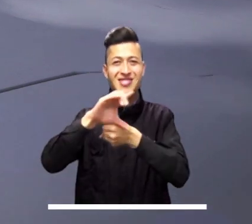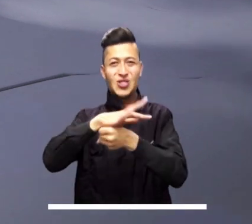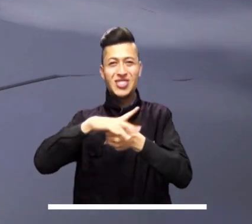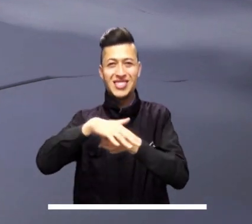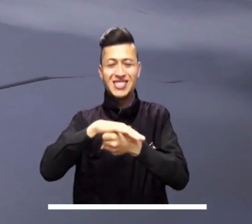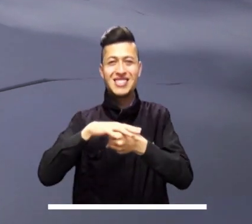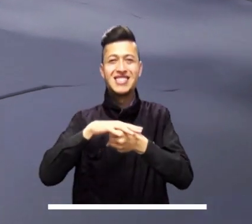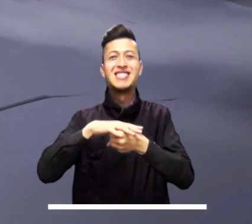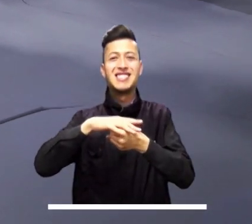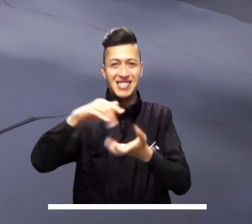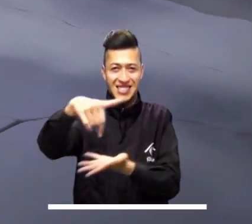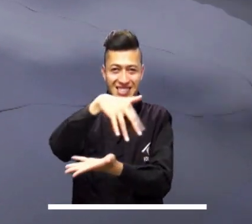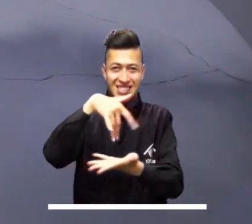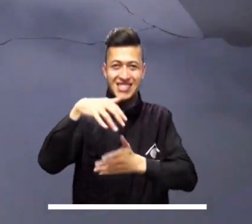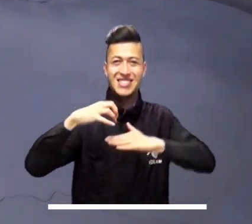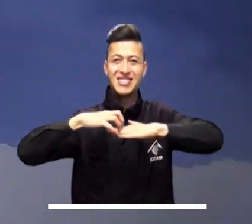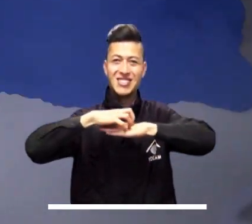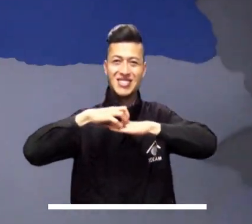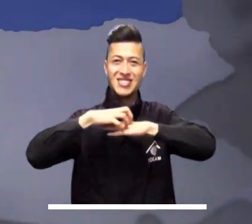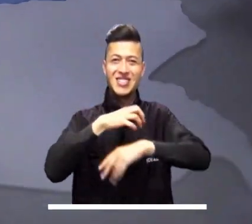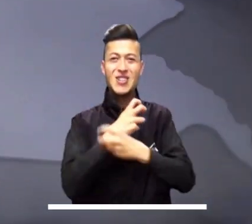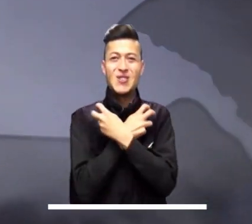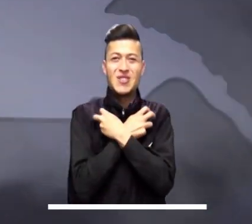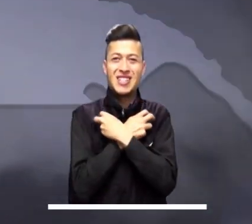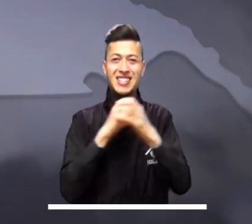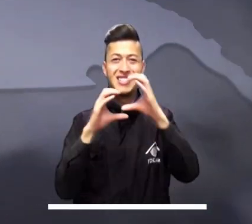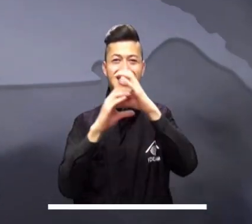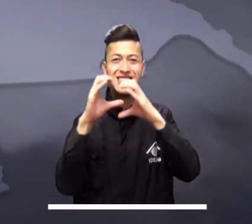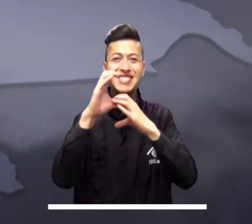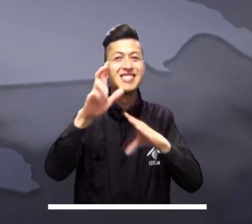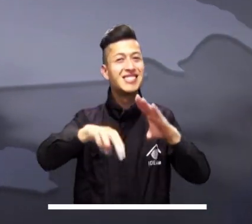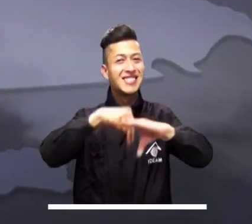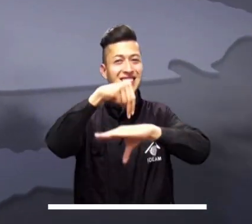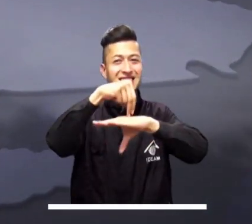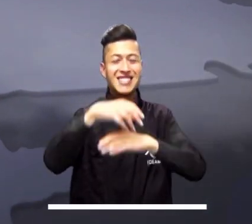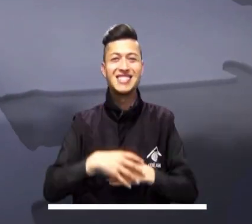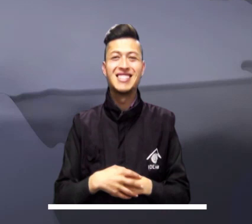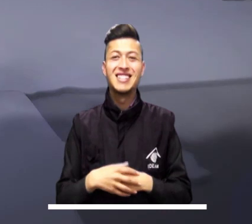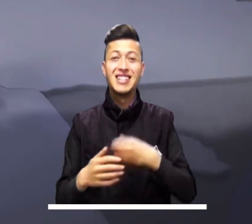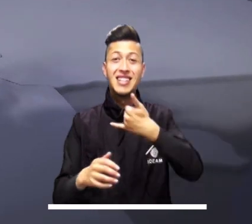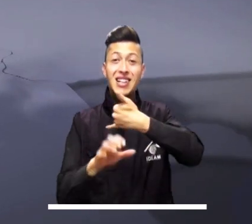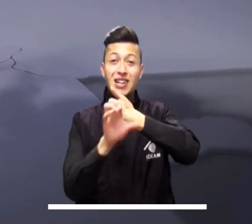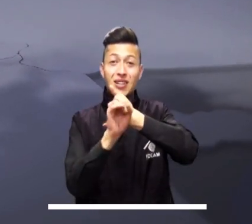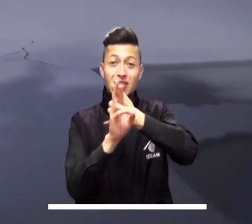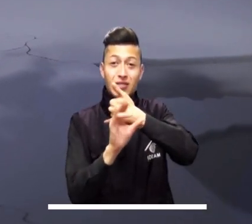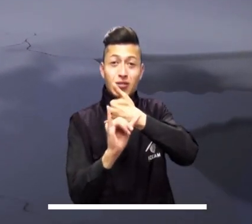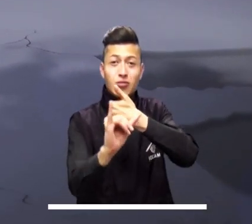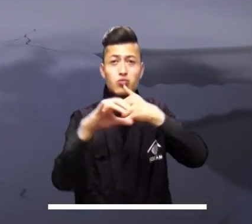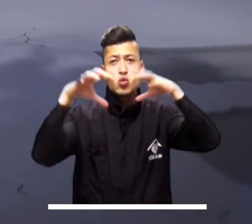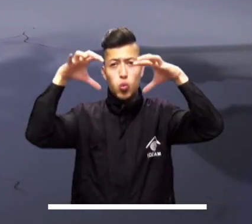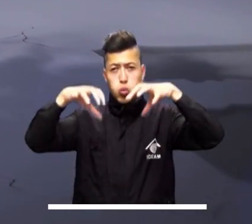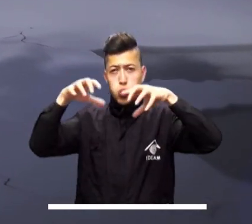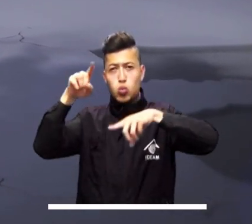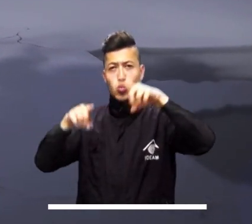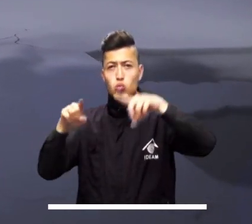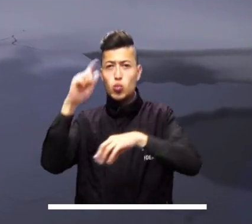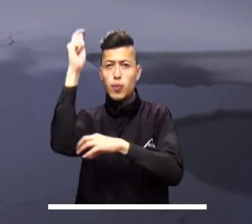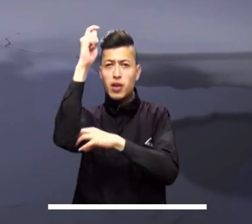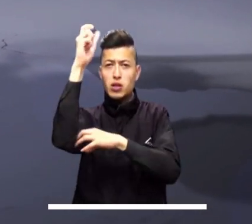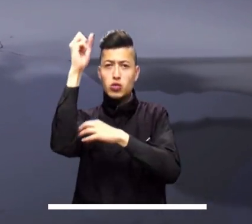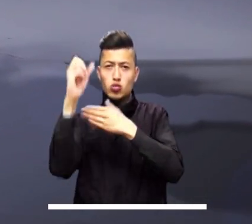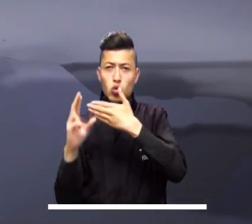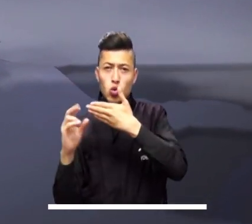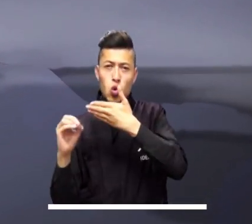Boyacá, Cundinamarca, Santander, Tolima, Huila, Cauca y Nariño. La Orinoquía prevé lluvias ocasionales al suroccidente del